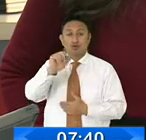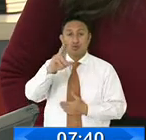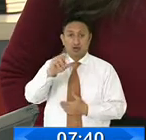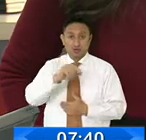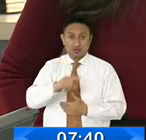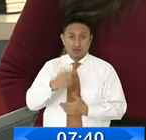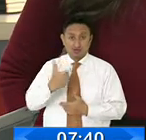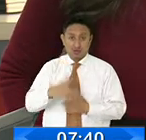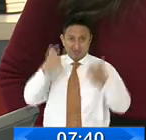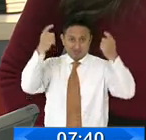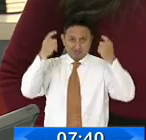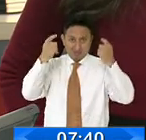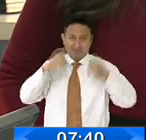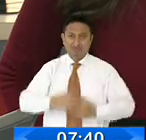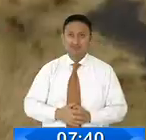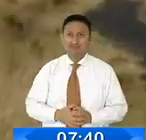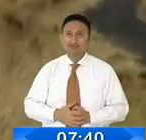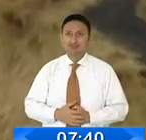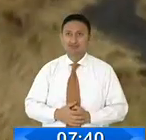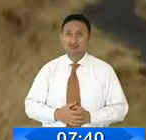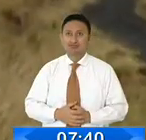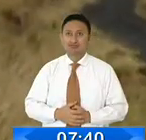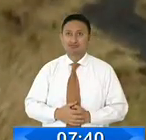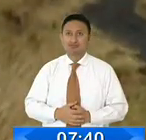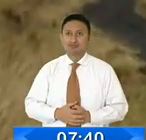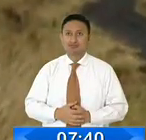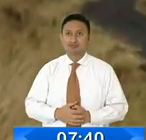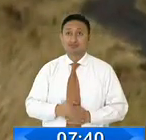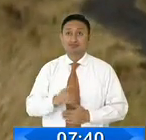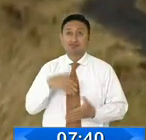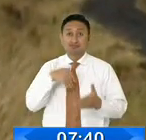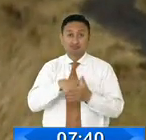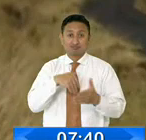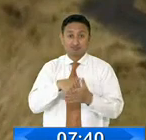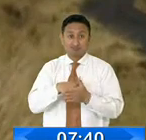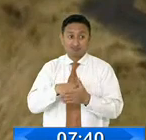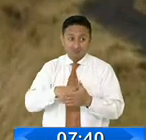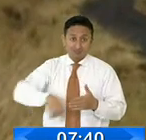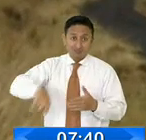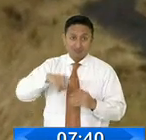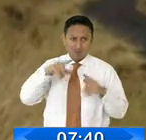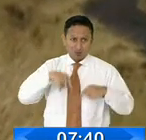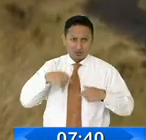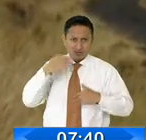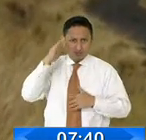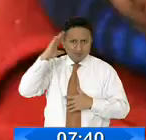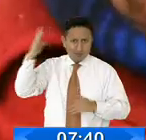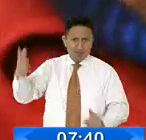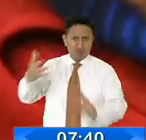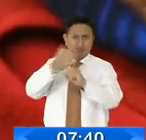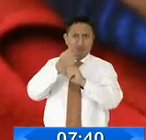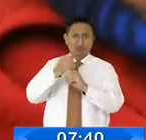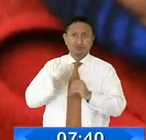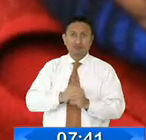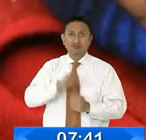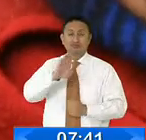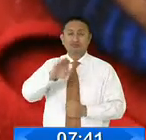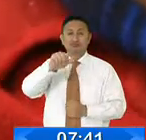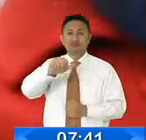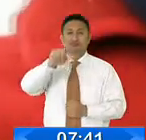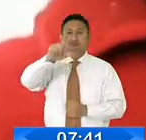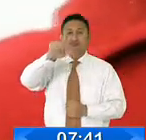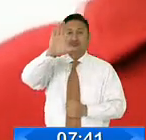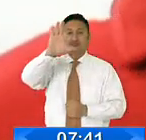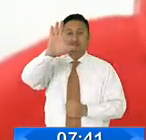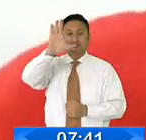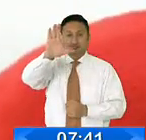Chimborazo. ¡Qué orgullo! No existen obstáculos ni límites para alcanzar los sueños. Baltasar Ushka, conocido